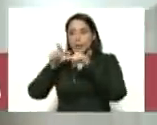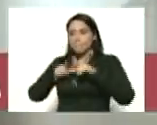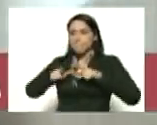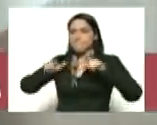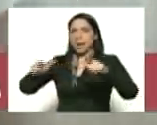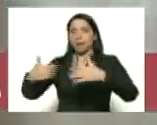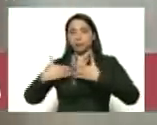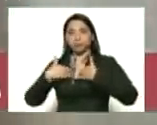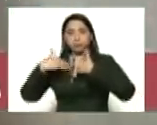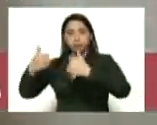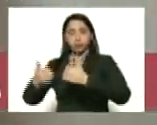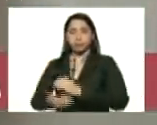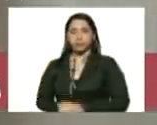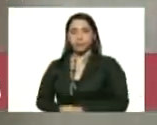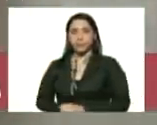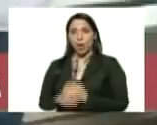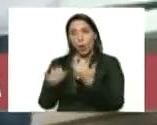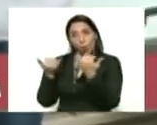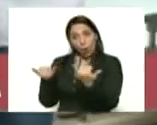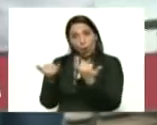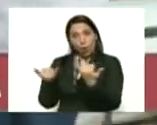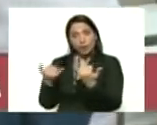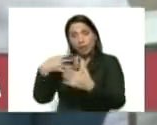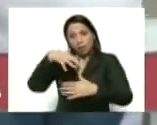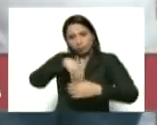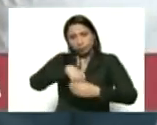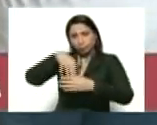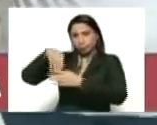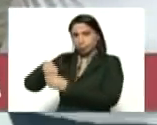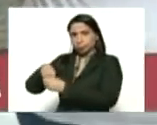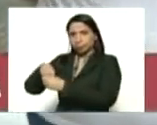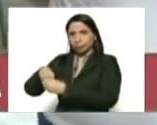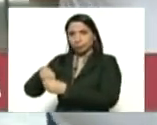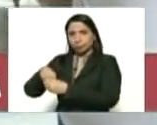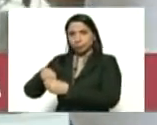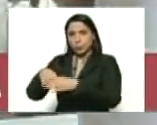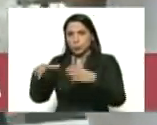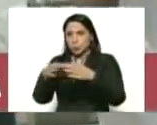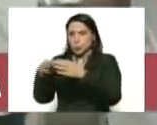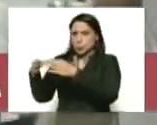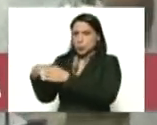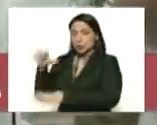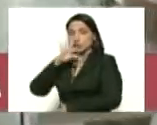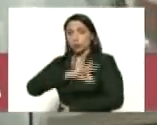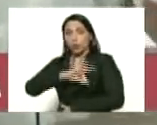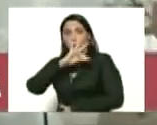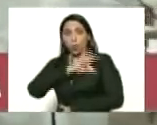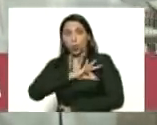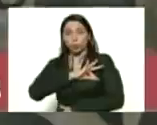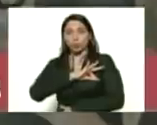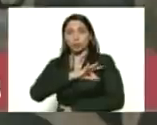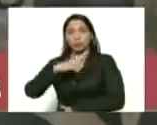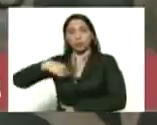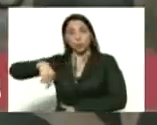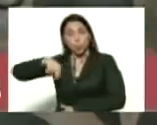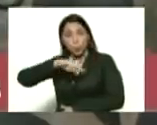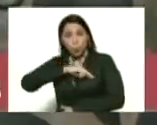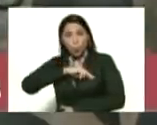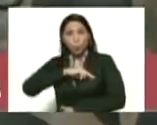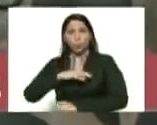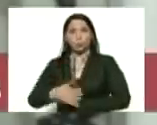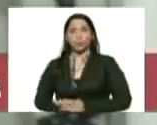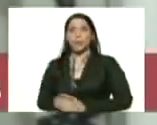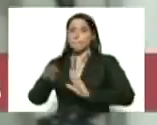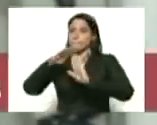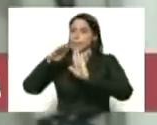de la salud en estos momentos de cuarentena colectiva social y que nosotros estamos